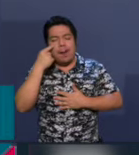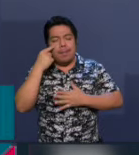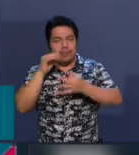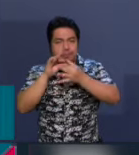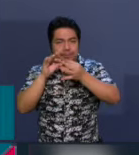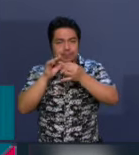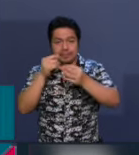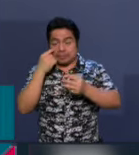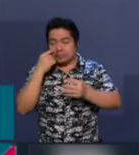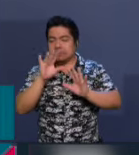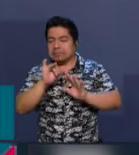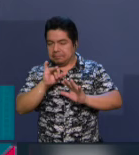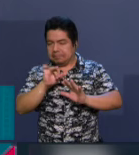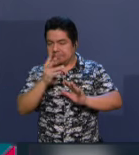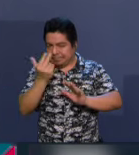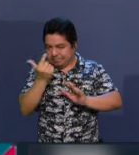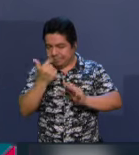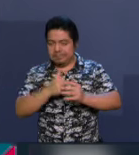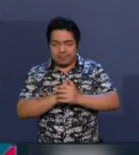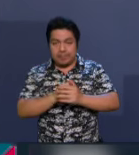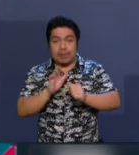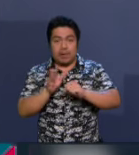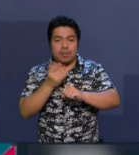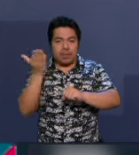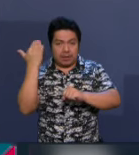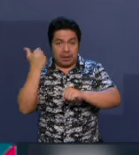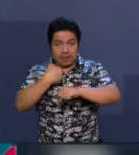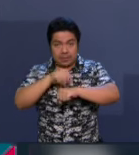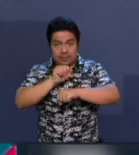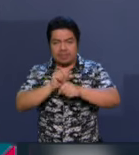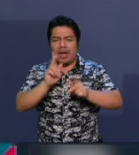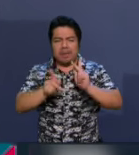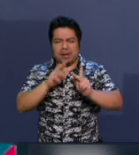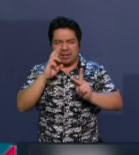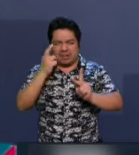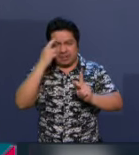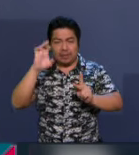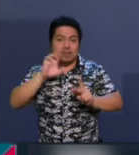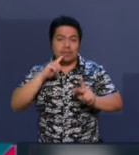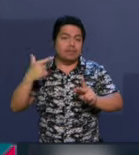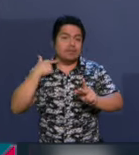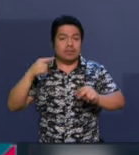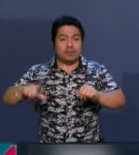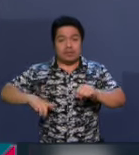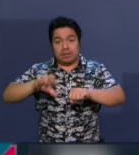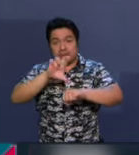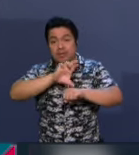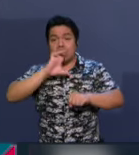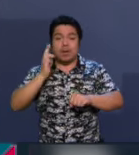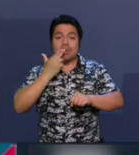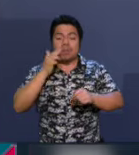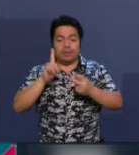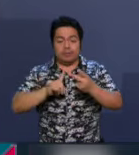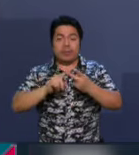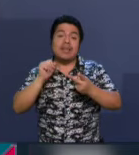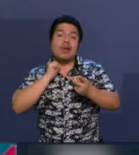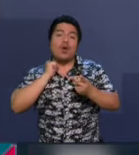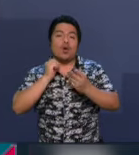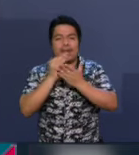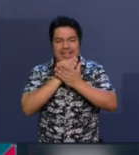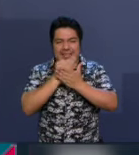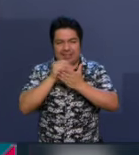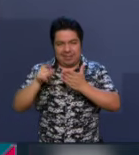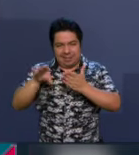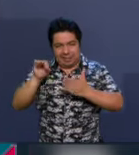la información, quiero hablar con usted de algo, porque aquí la semana pasada platicamos con el exgobernador de Chihuahua y senador electo de Morena, Javier Corral,